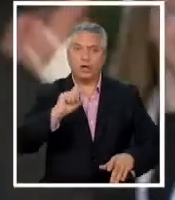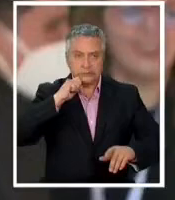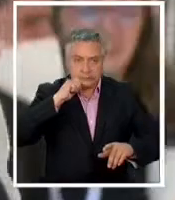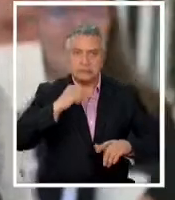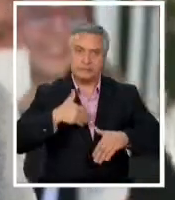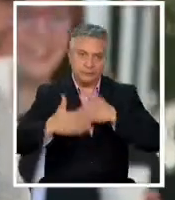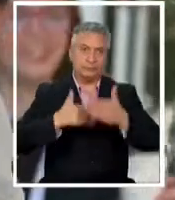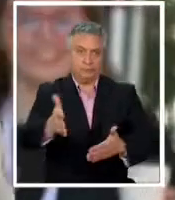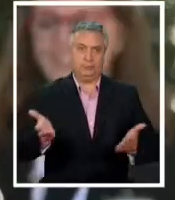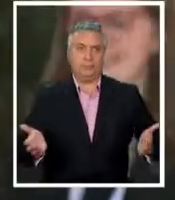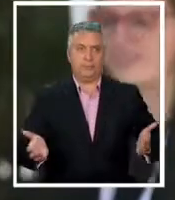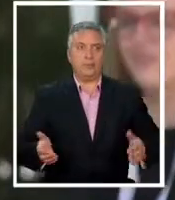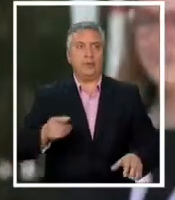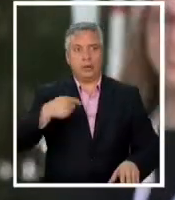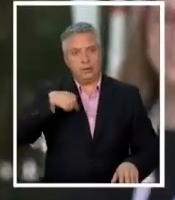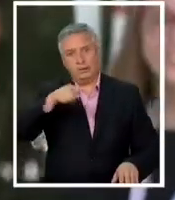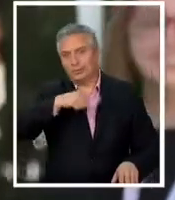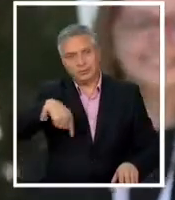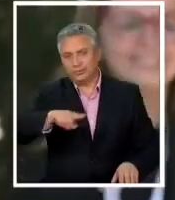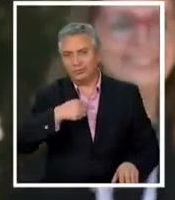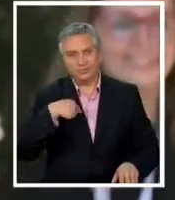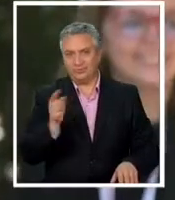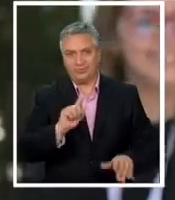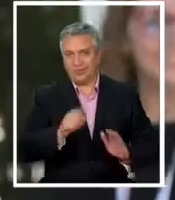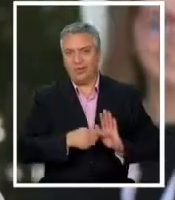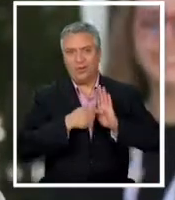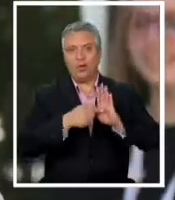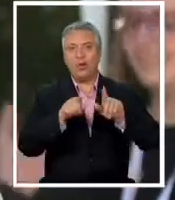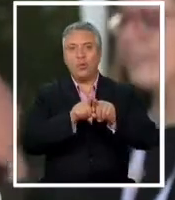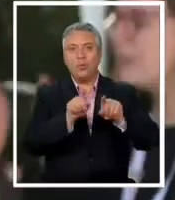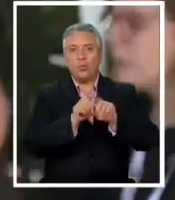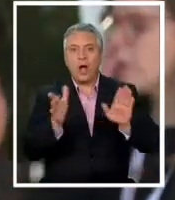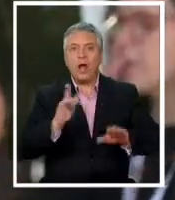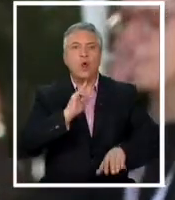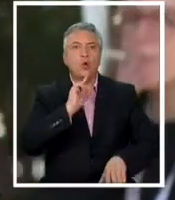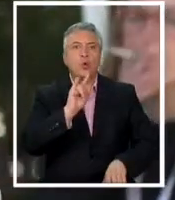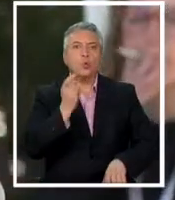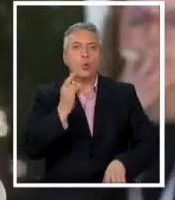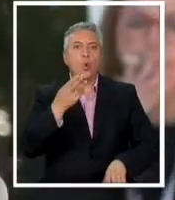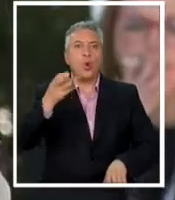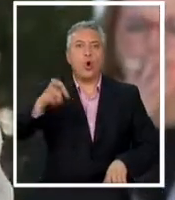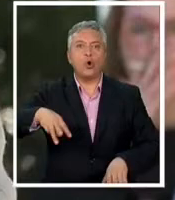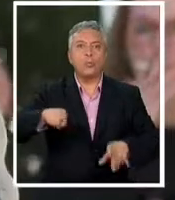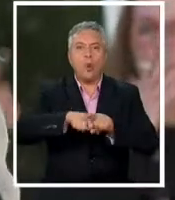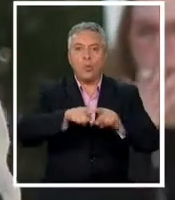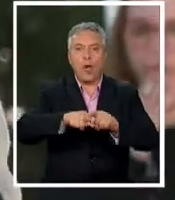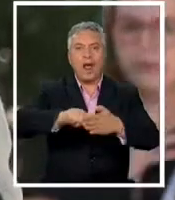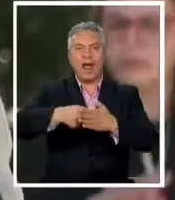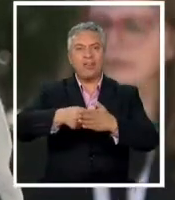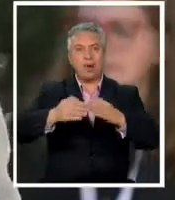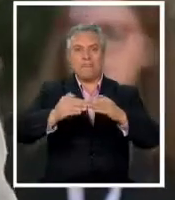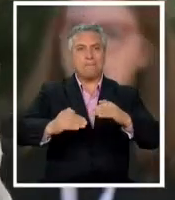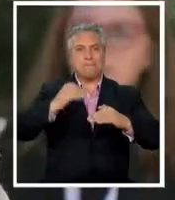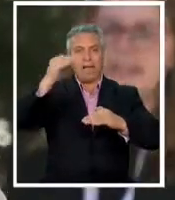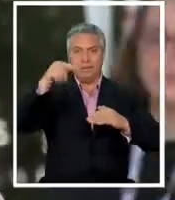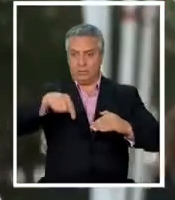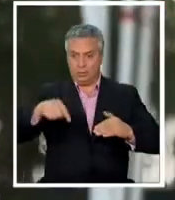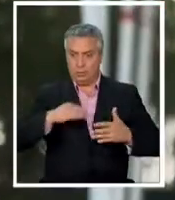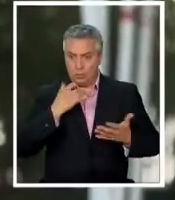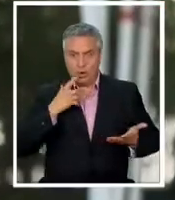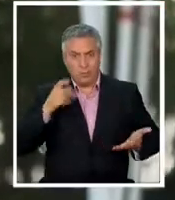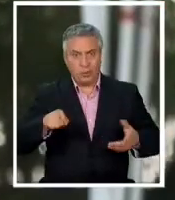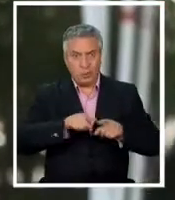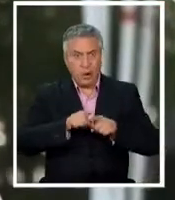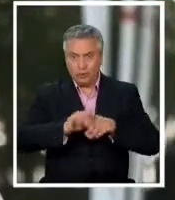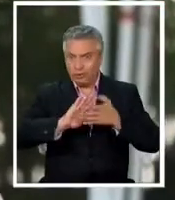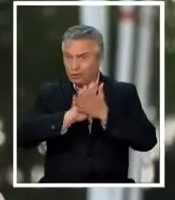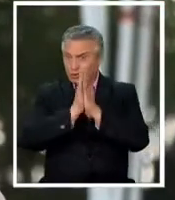Eso nos parece absolutamente inadecuado está colocando finalmente un cuórum verdaderamente un candado muy superior incluso al cuórum de hoy día porque esto está haciéndolo